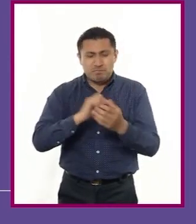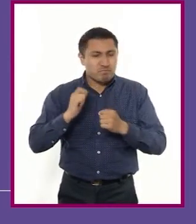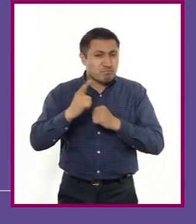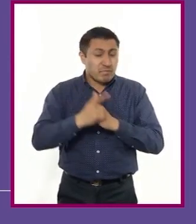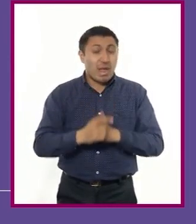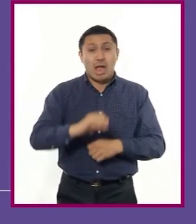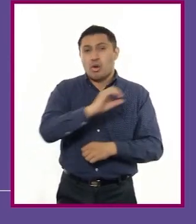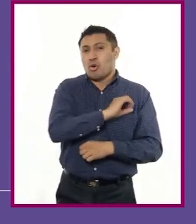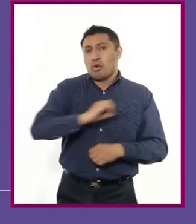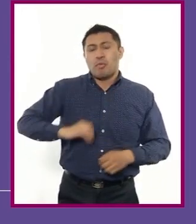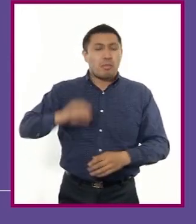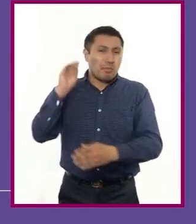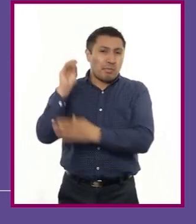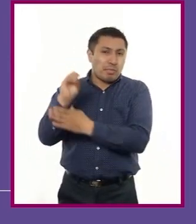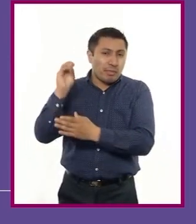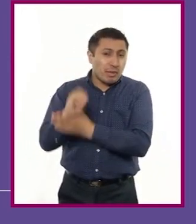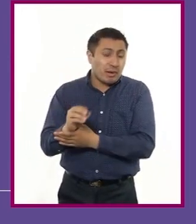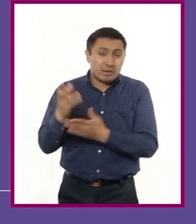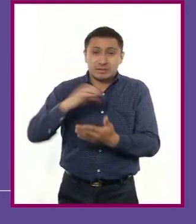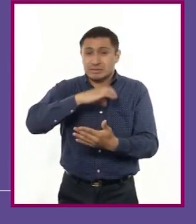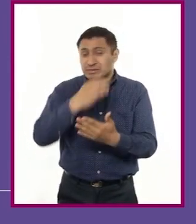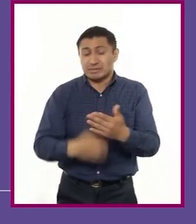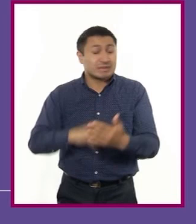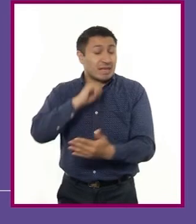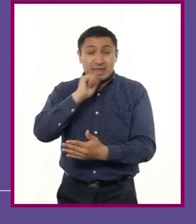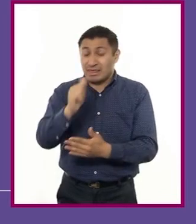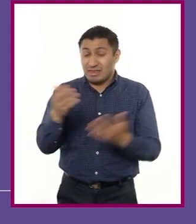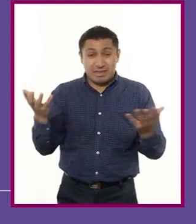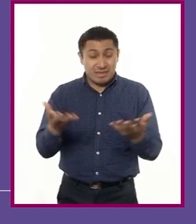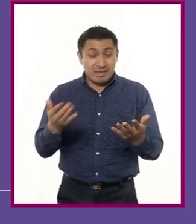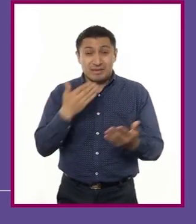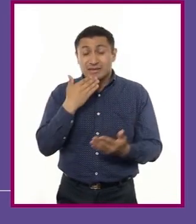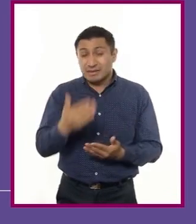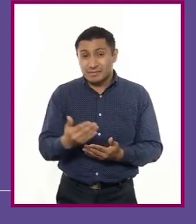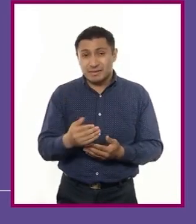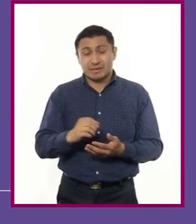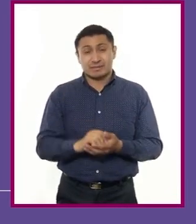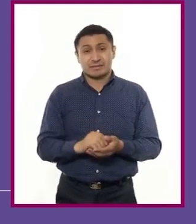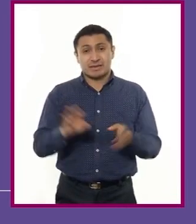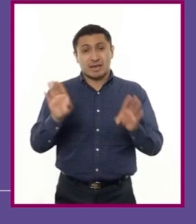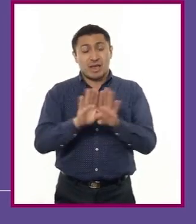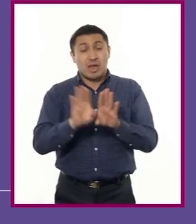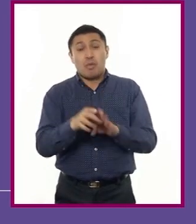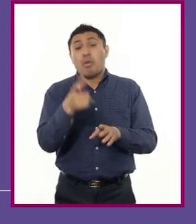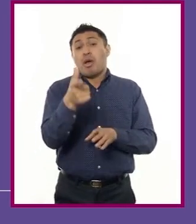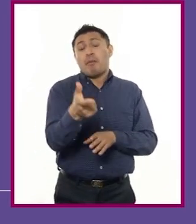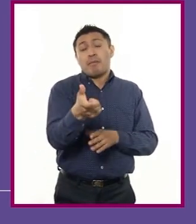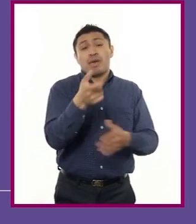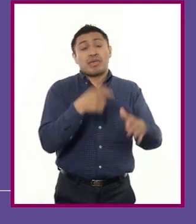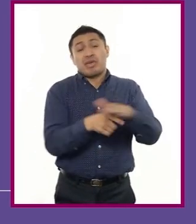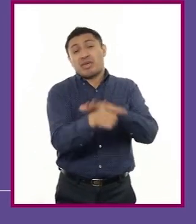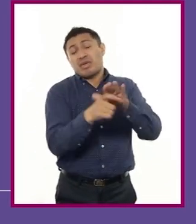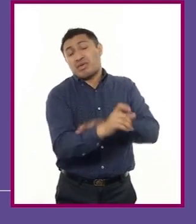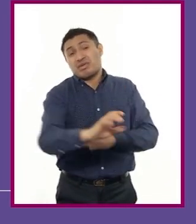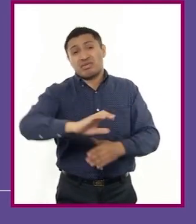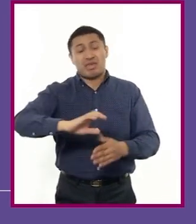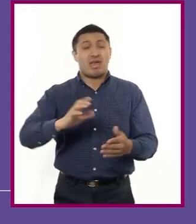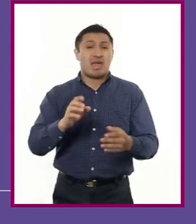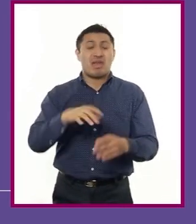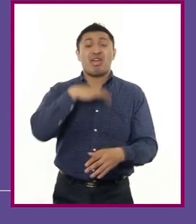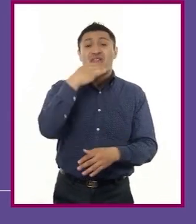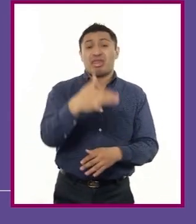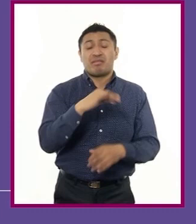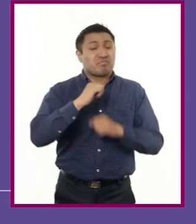obligaciones para las que fueron contratados y cometen cohecho, soborno o corrupción, se hacen